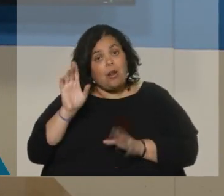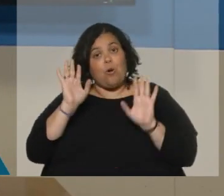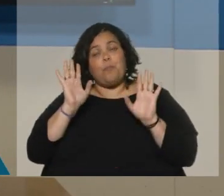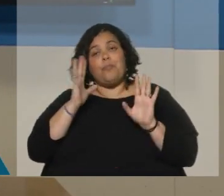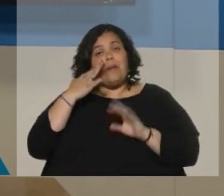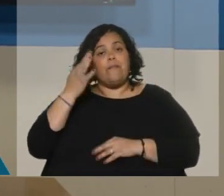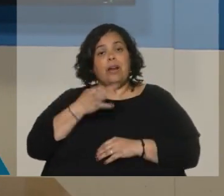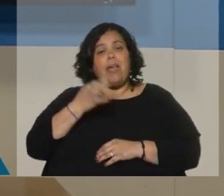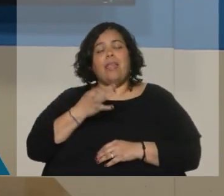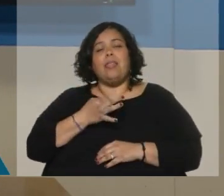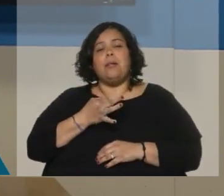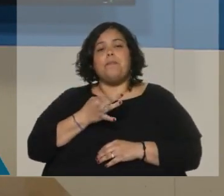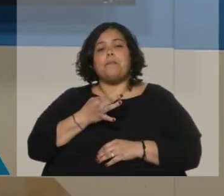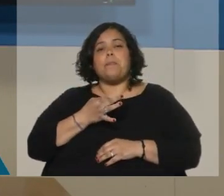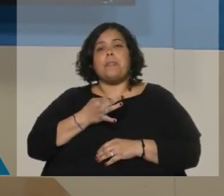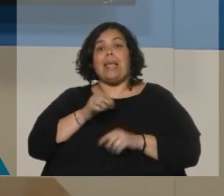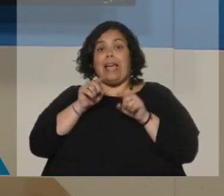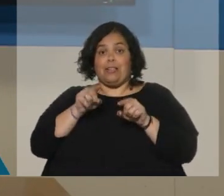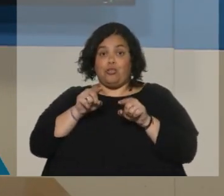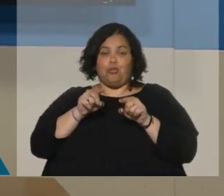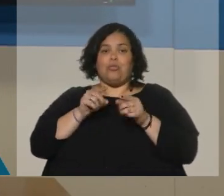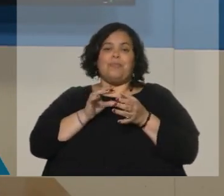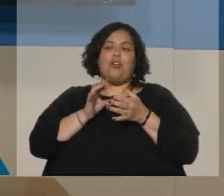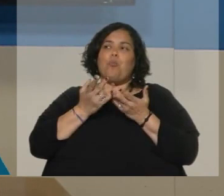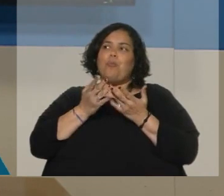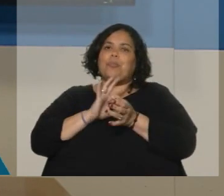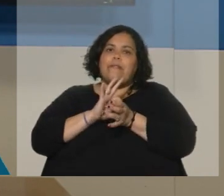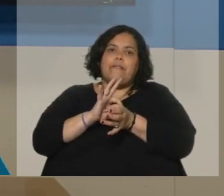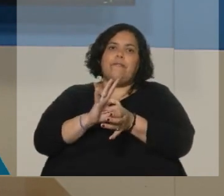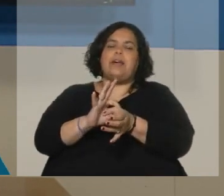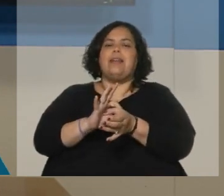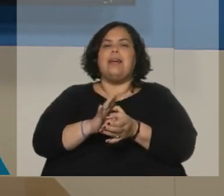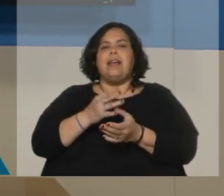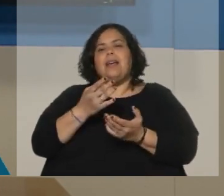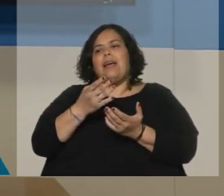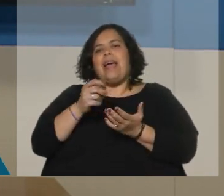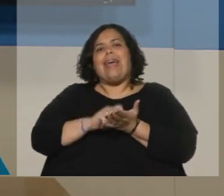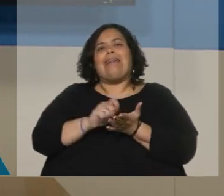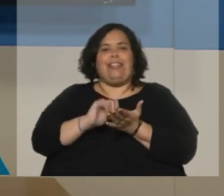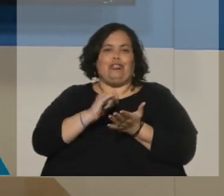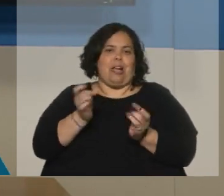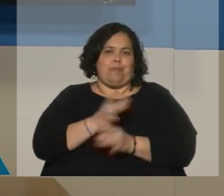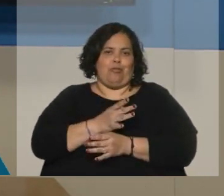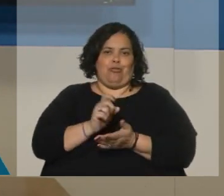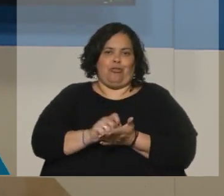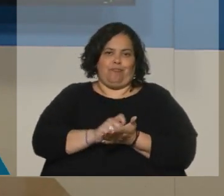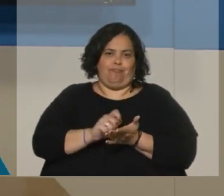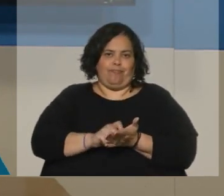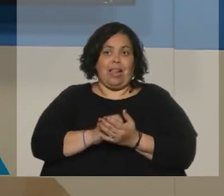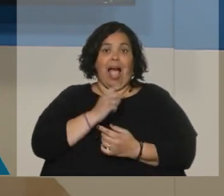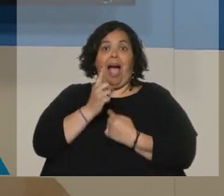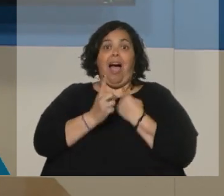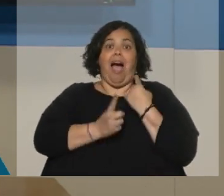se apegaron a un libreto, bastante. Se salieron poco de ese libreto, incluso en los momentos en los que tuvieron la